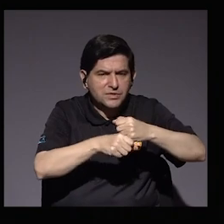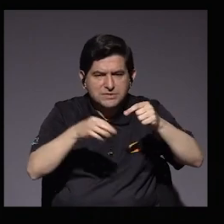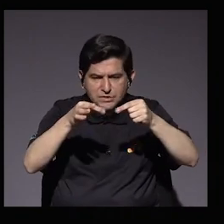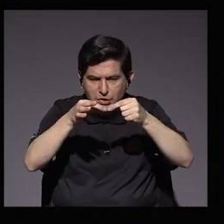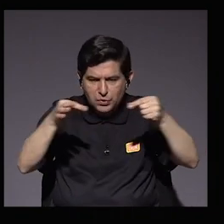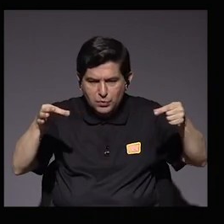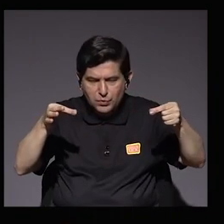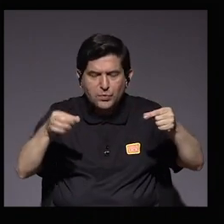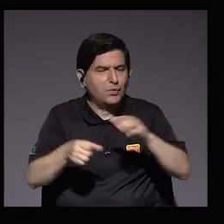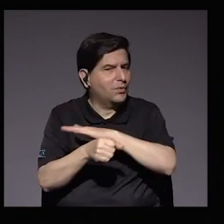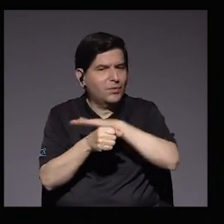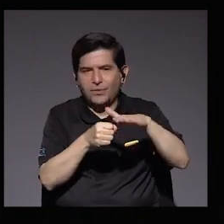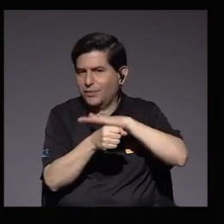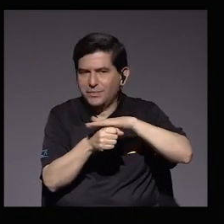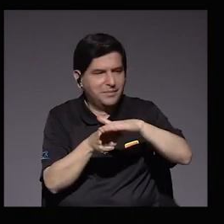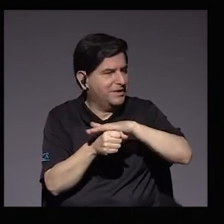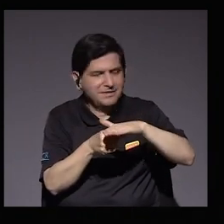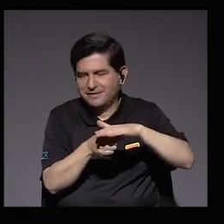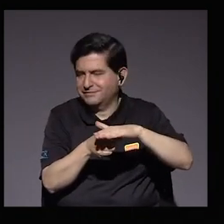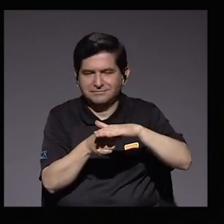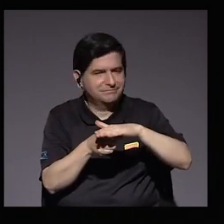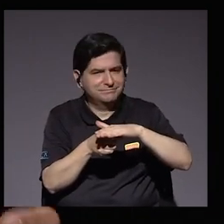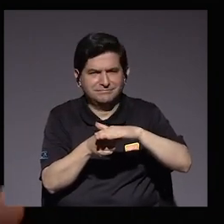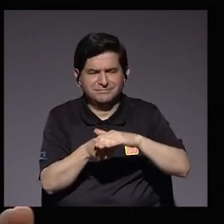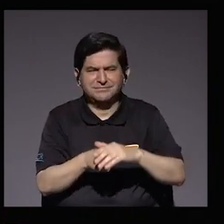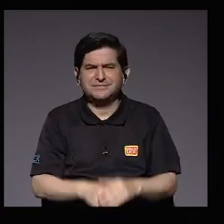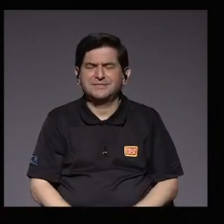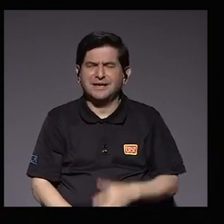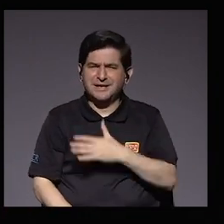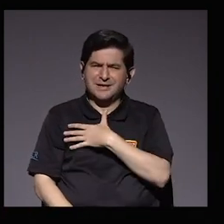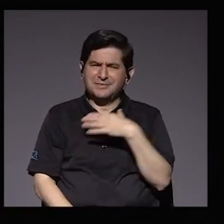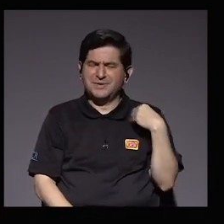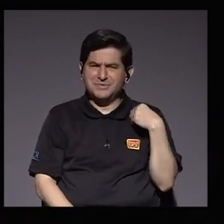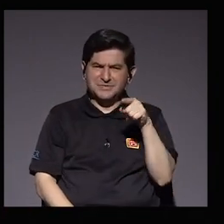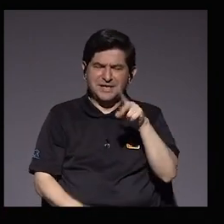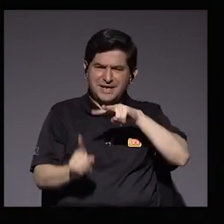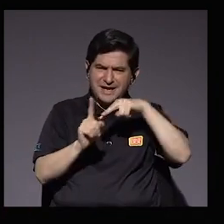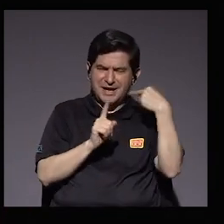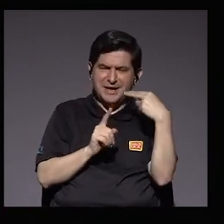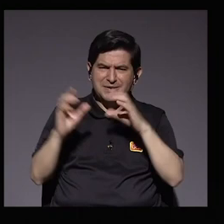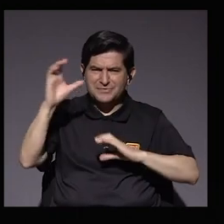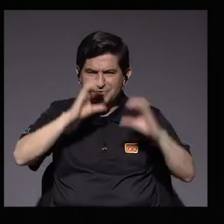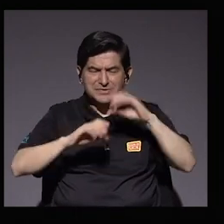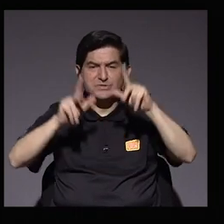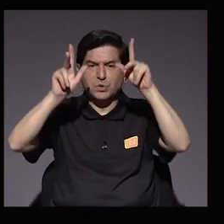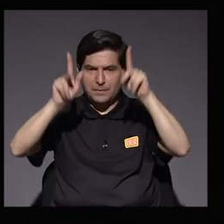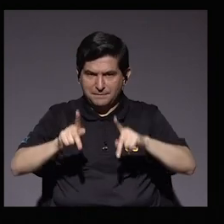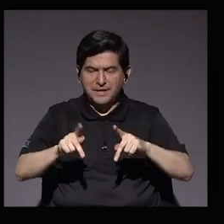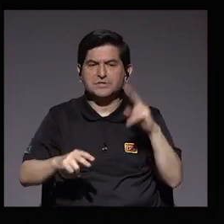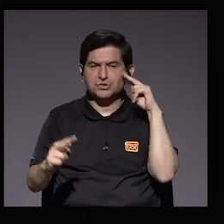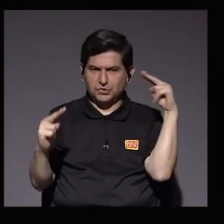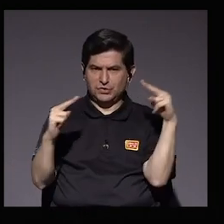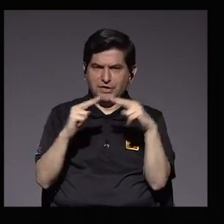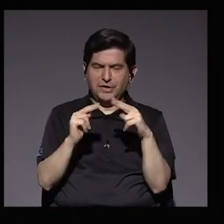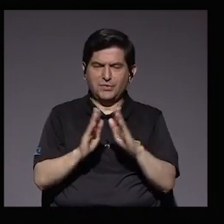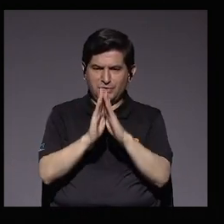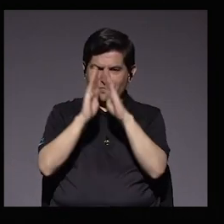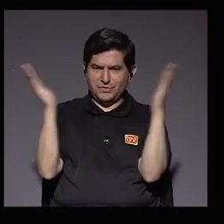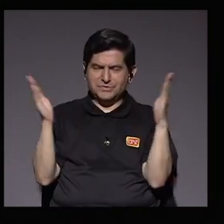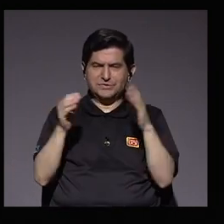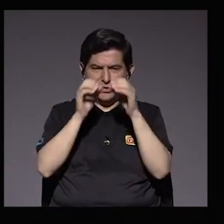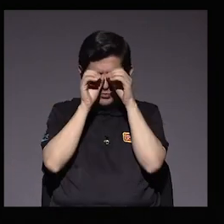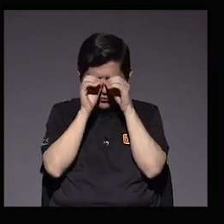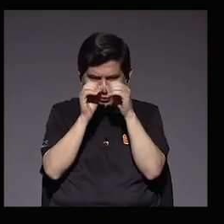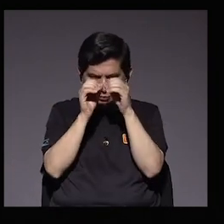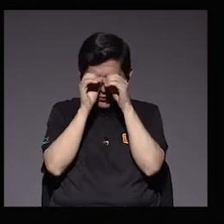el hisopo no fue completa. Me gustaría sobre todo esa visión también científica y desde una persona que conoce ampliamente